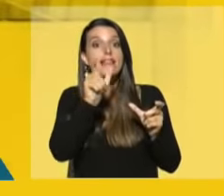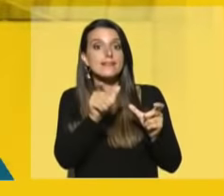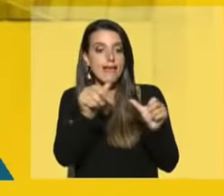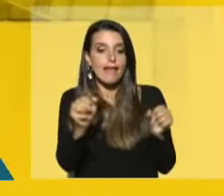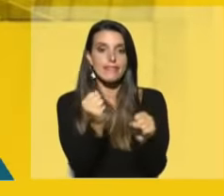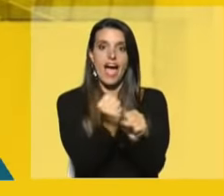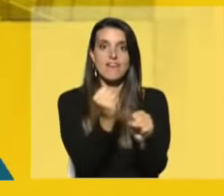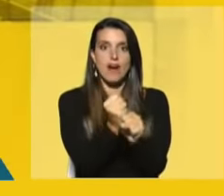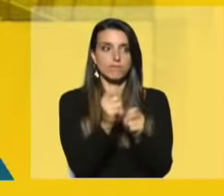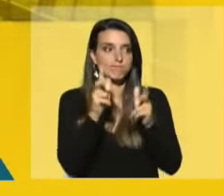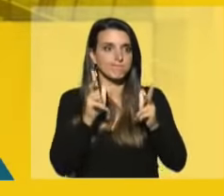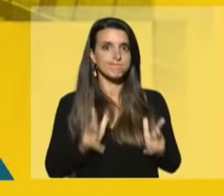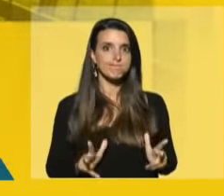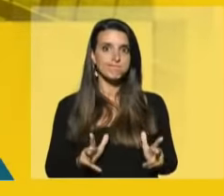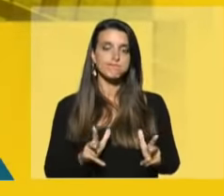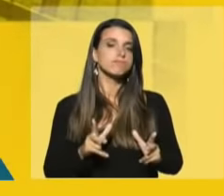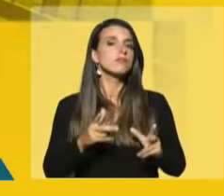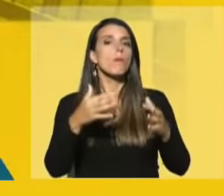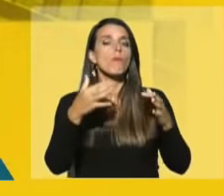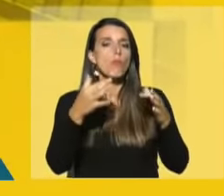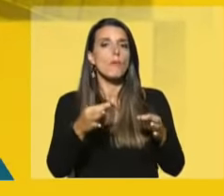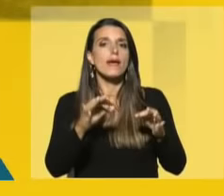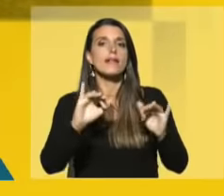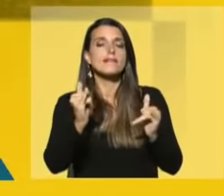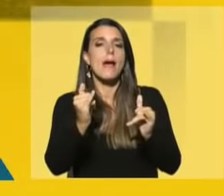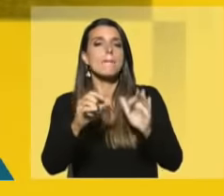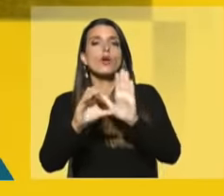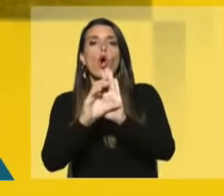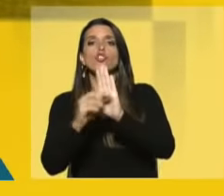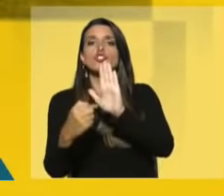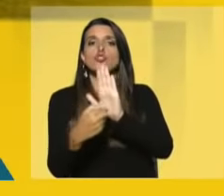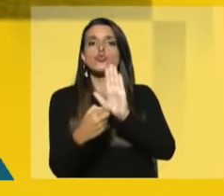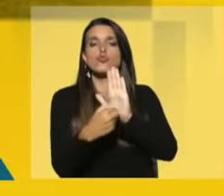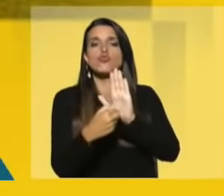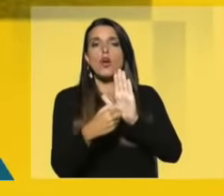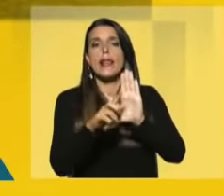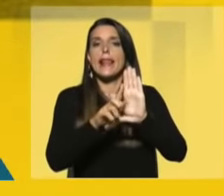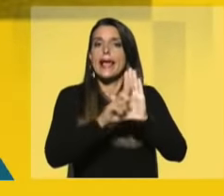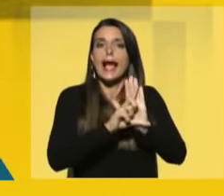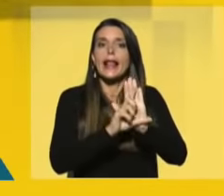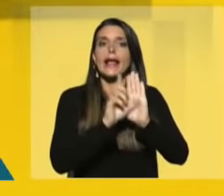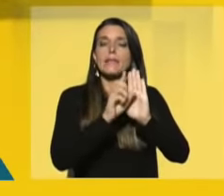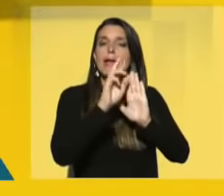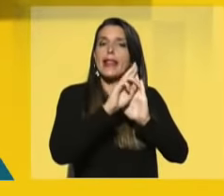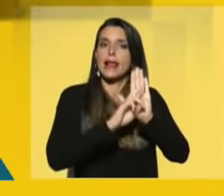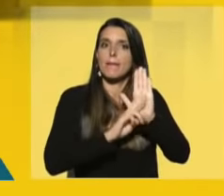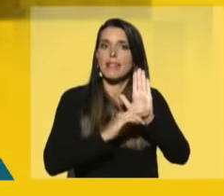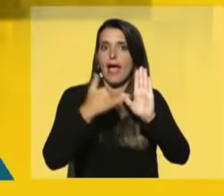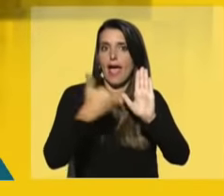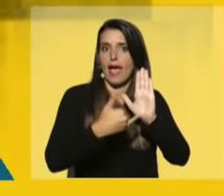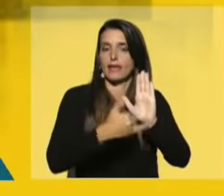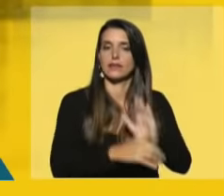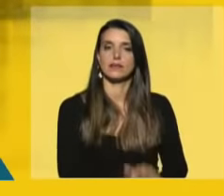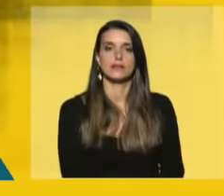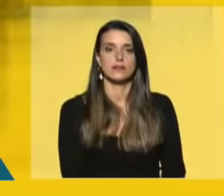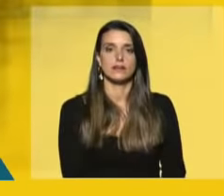ejercicio de sus funciones es acorde a las disposiciones constitucionales, legales y reglamentarias vigentes.